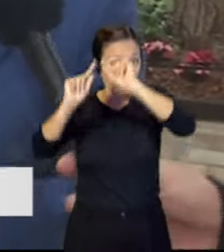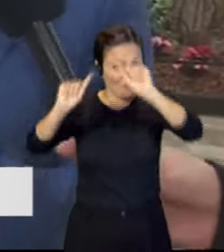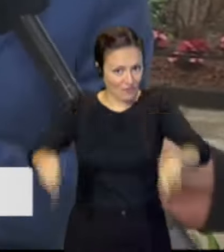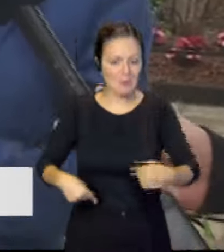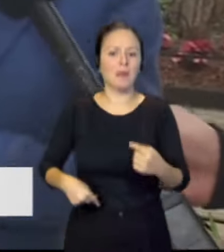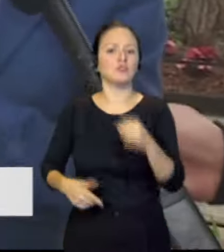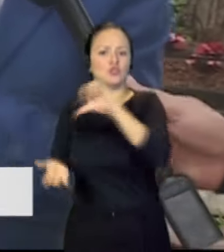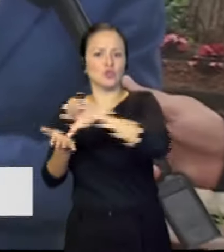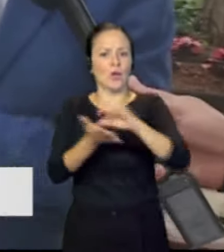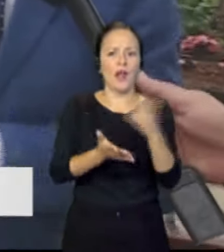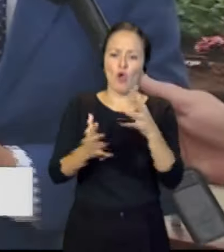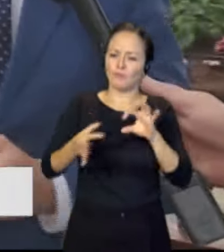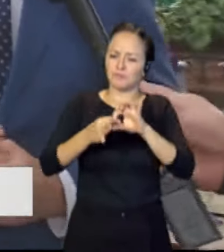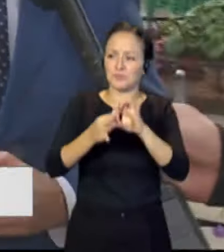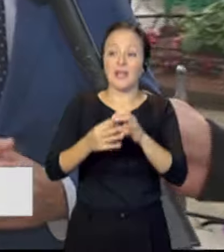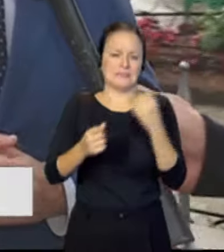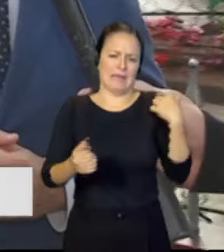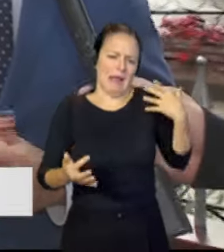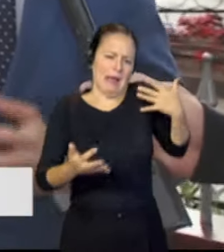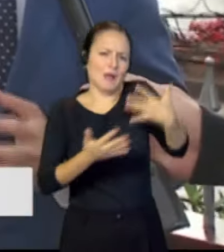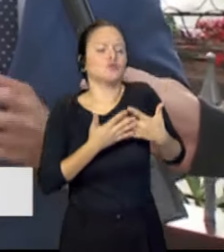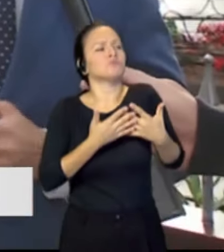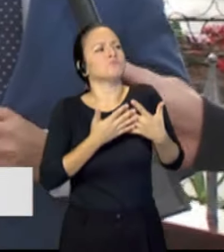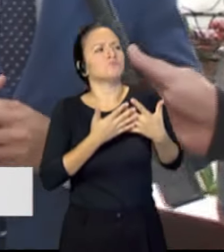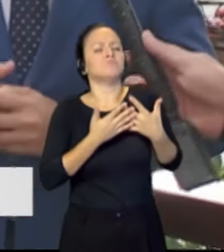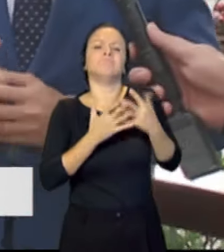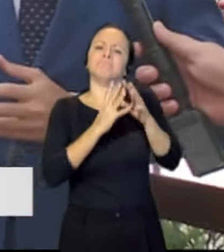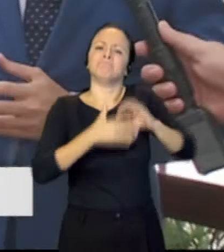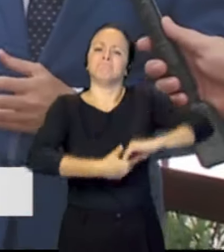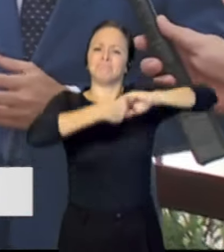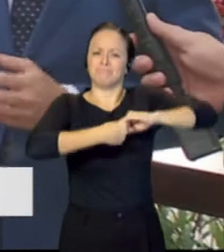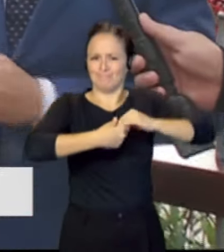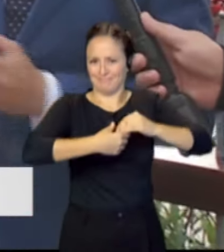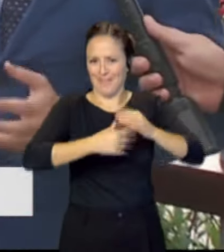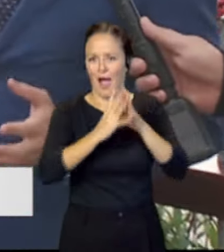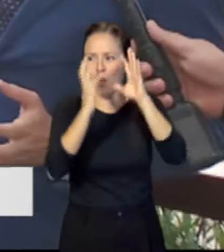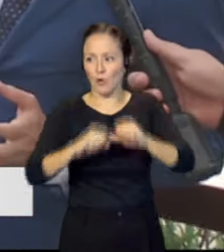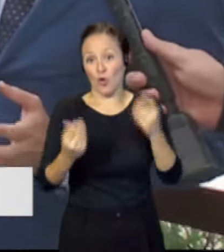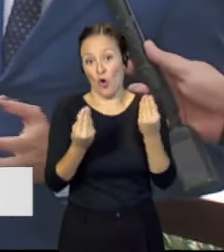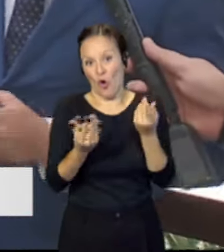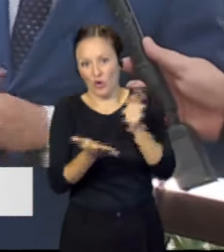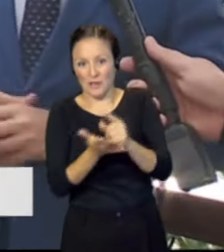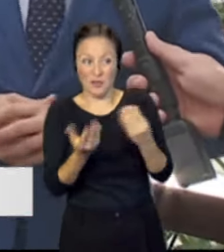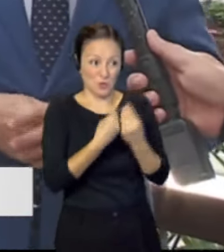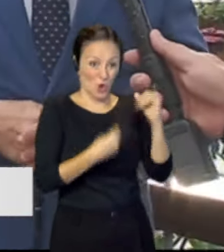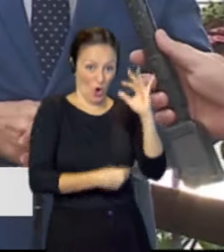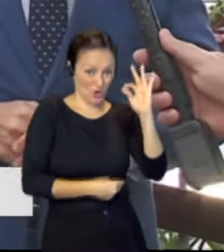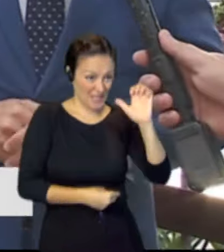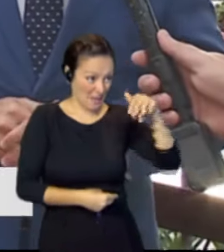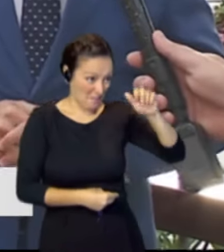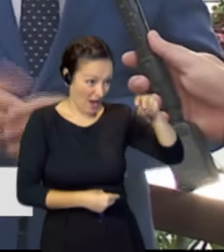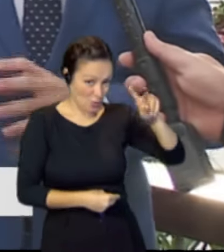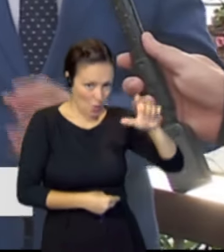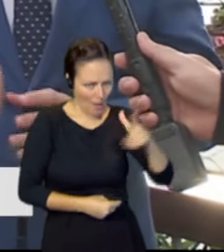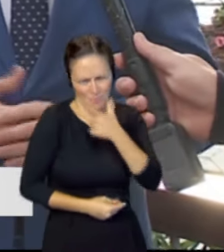Después de unos años, hemos vuelto de nuevo a retomar esa relación estrecha, y con José Manuel, pues ha sido muy fácil, de verdad lo tengo que decir.